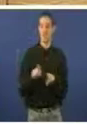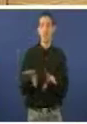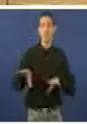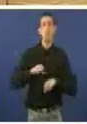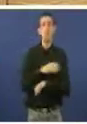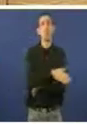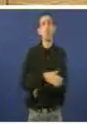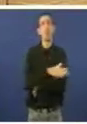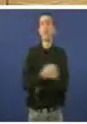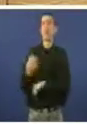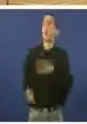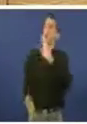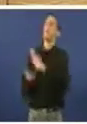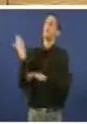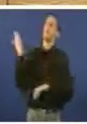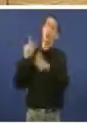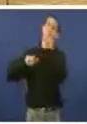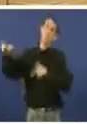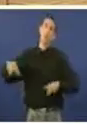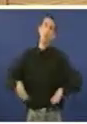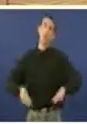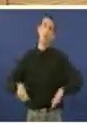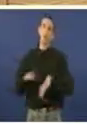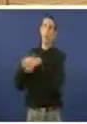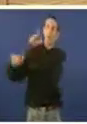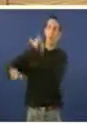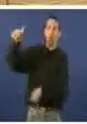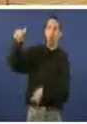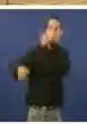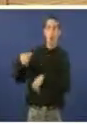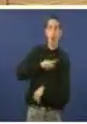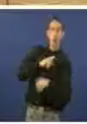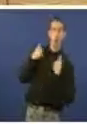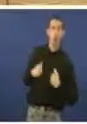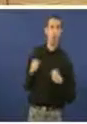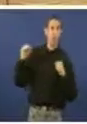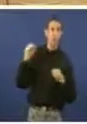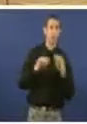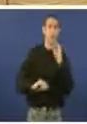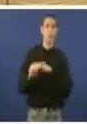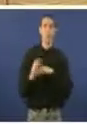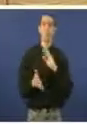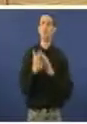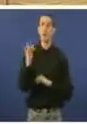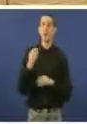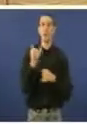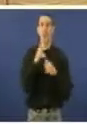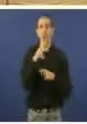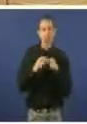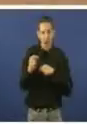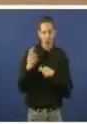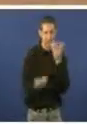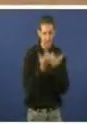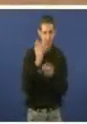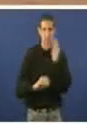non é ir a Arxentina a manipular o bote migrante cando Galiza arde a razón de máis de mil hectáreas por día. Iso non é gobernar. E